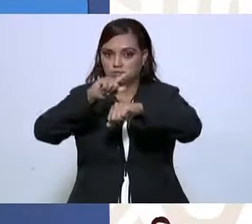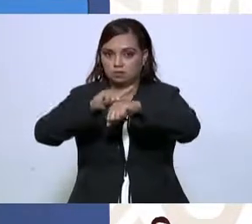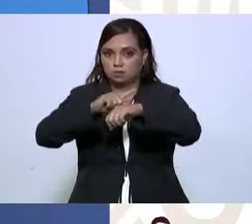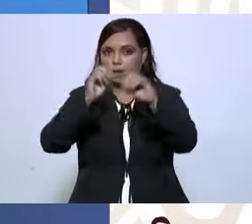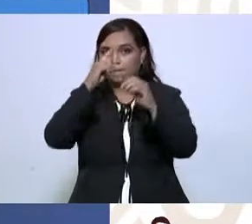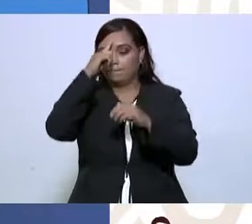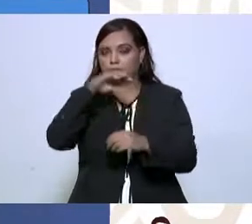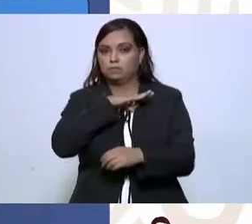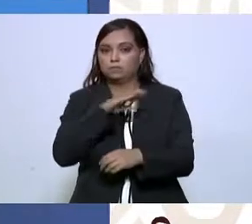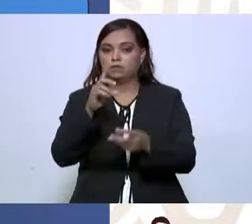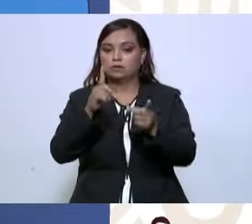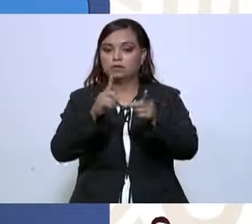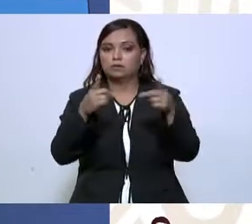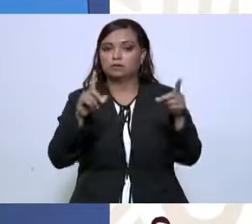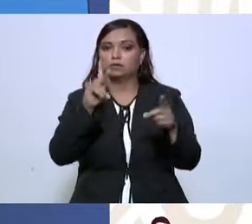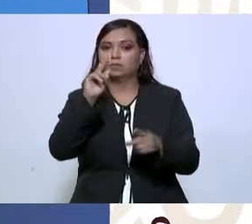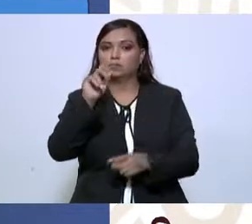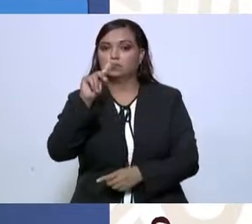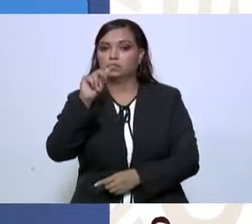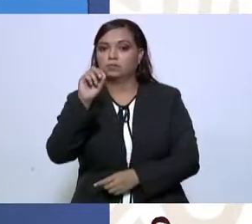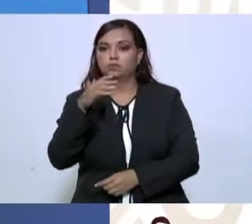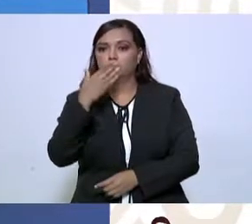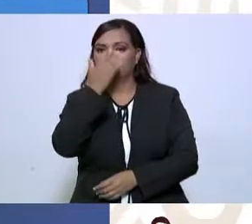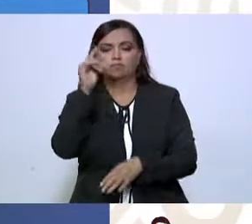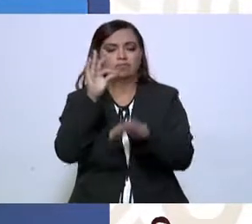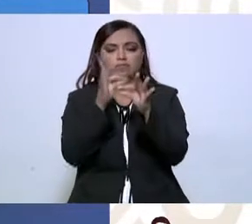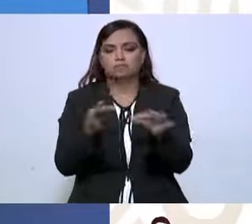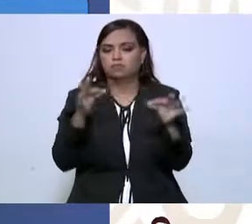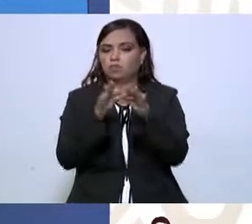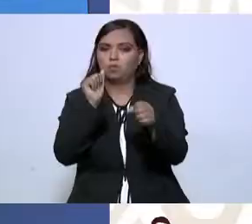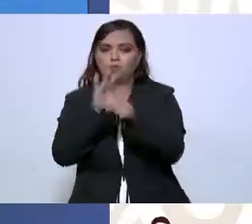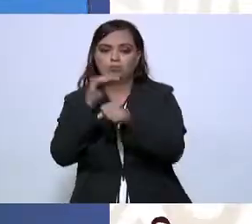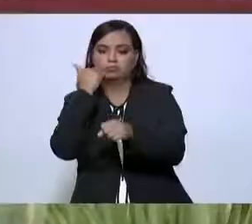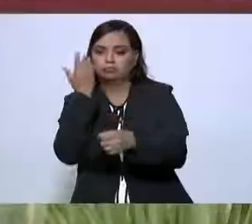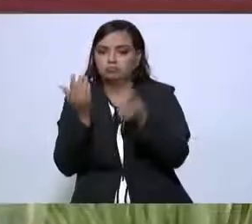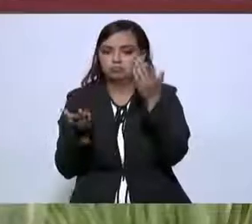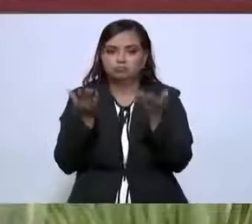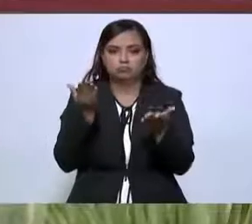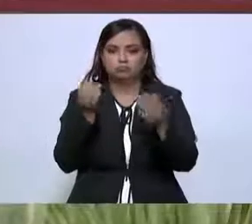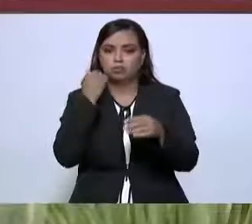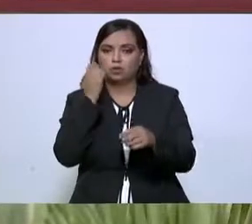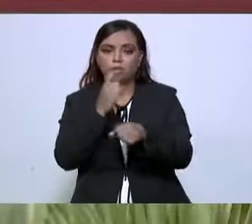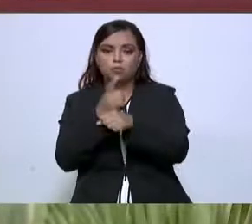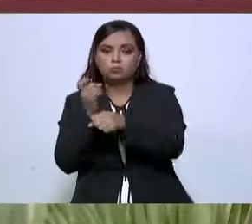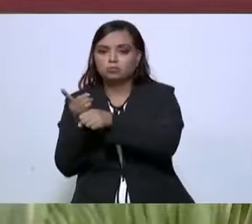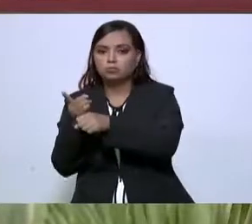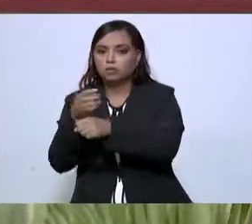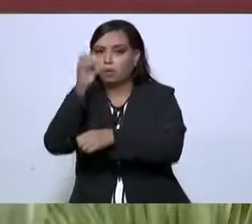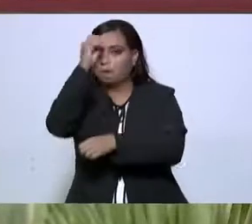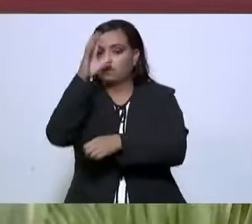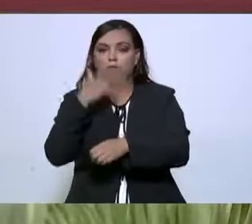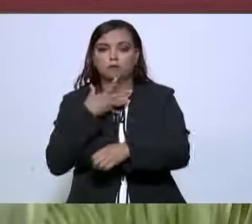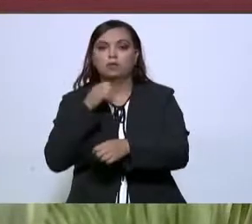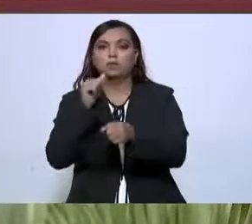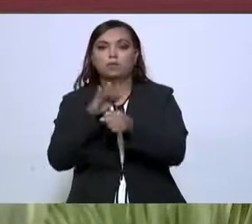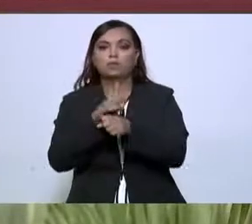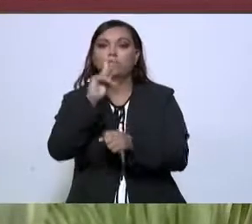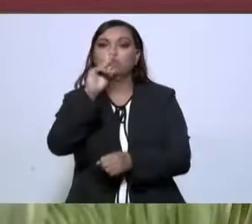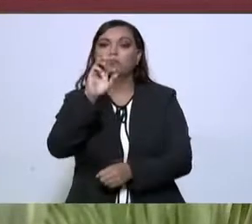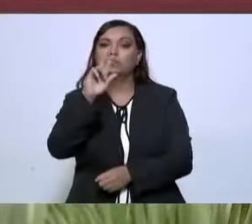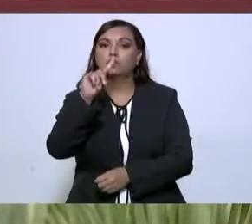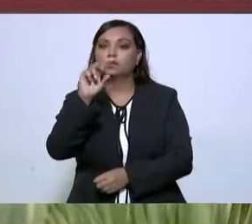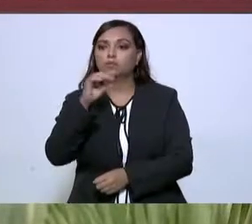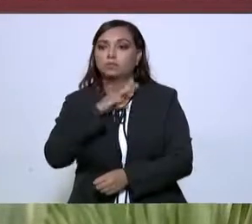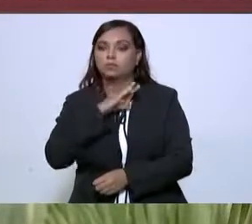para poder desarrollar el puerto, no importa cualquiera de las dos decisiones que se tomen, de todos modos, el puerto